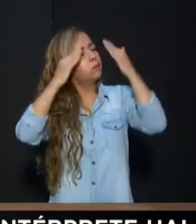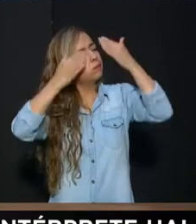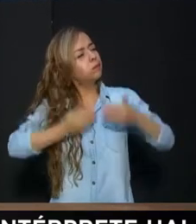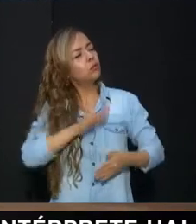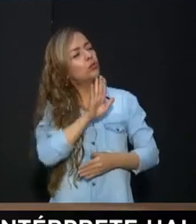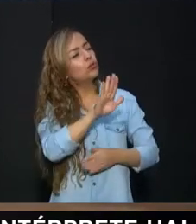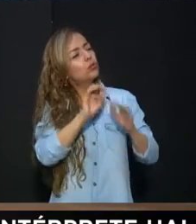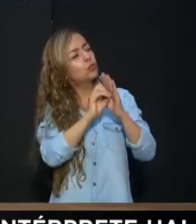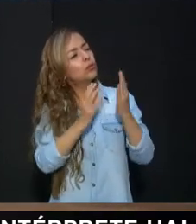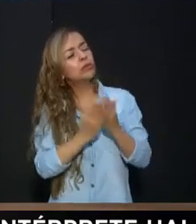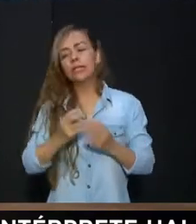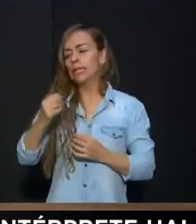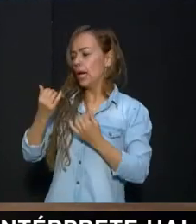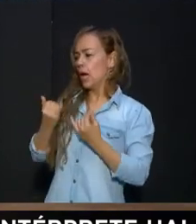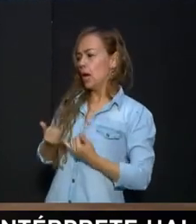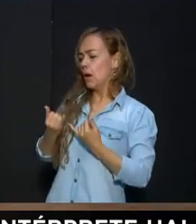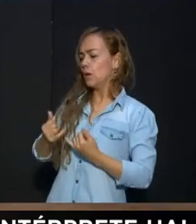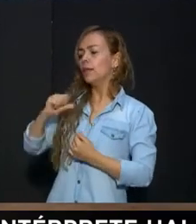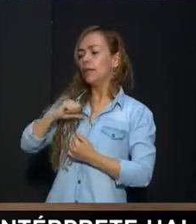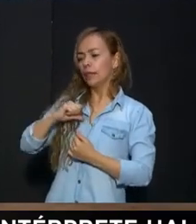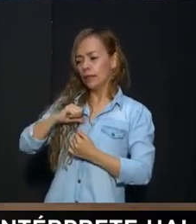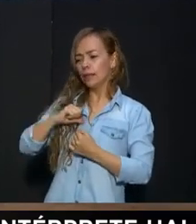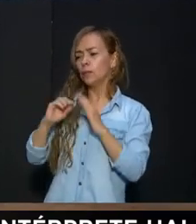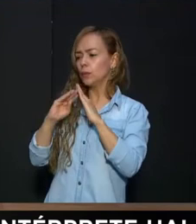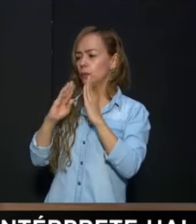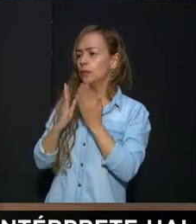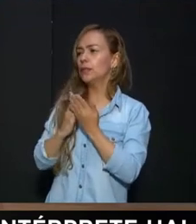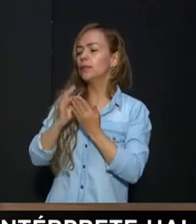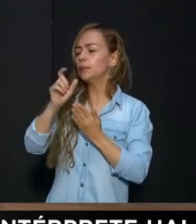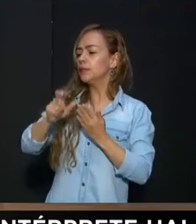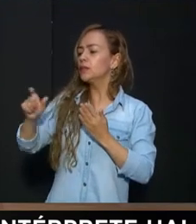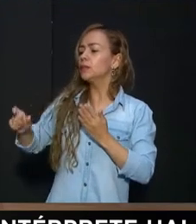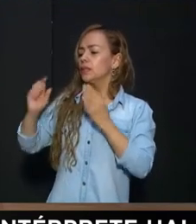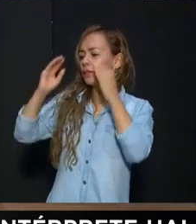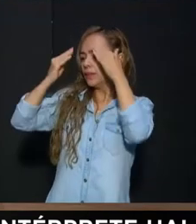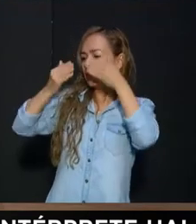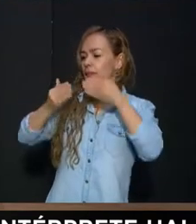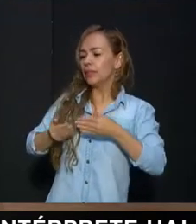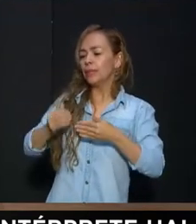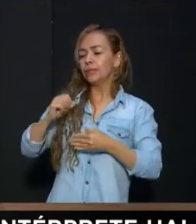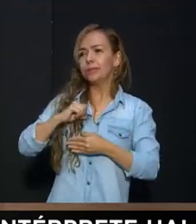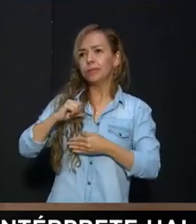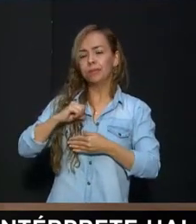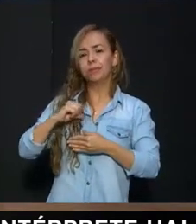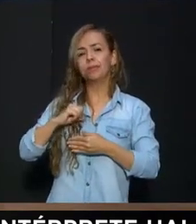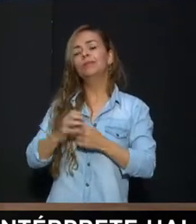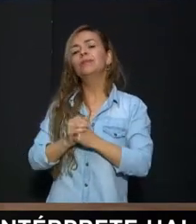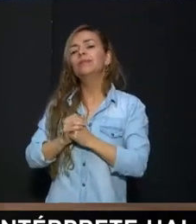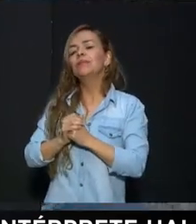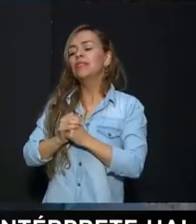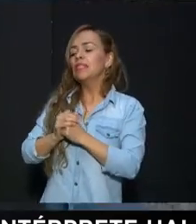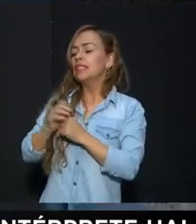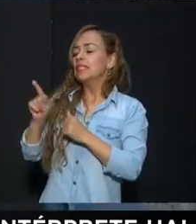En estos momentos Tenemos en diálogo Con la compañera De la jura Que afortunadamente Le pregunté a la entrada Porque a veces Se